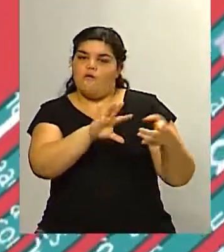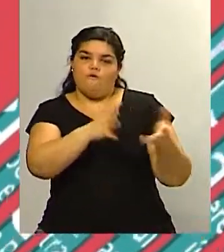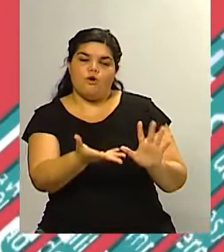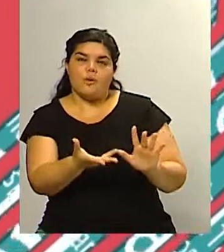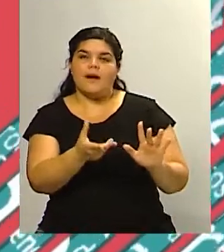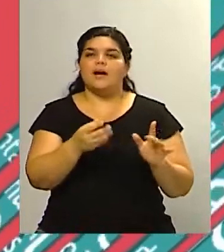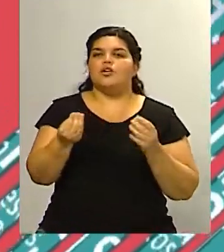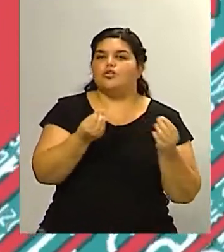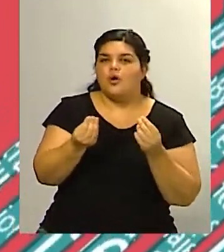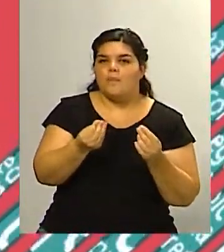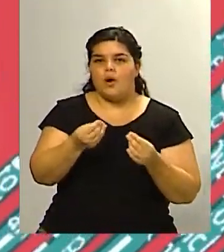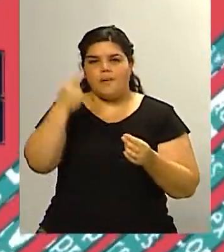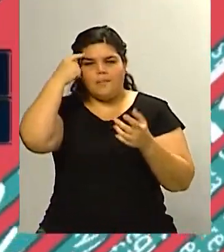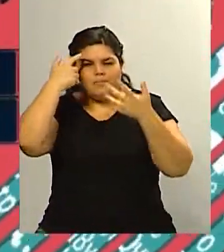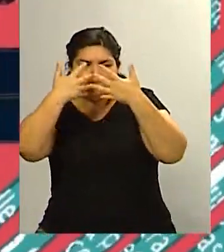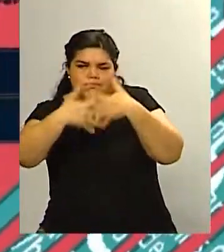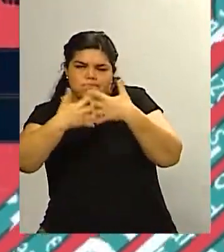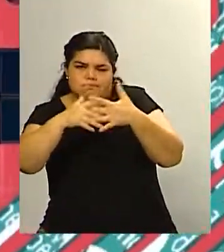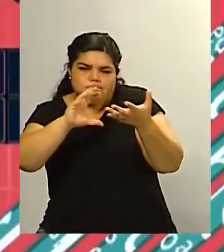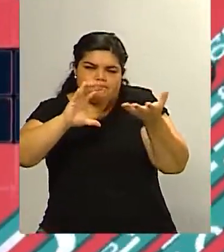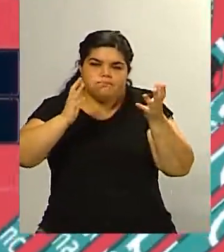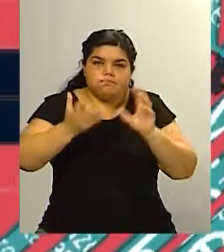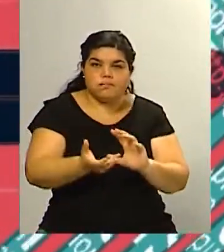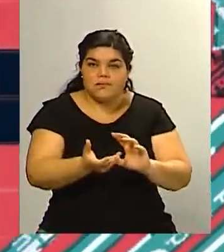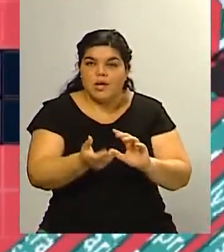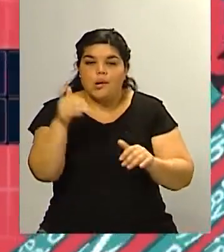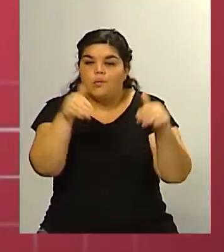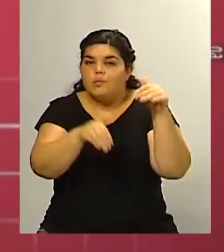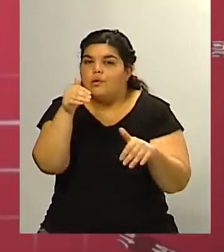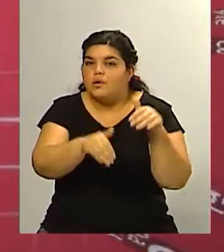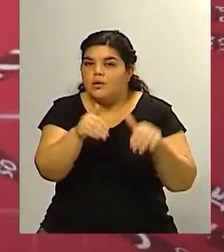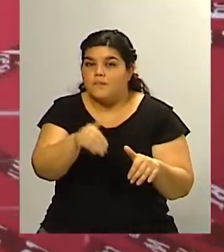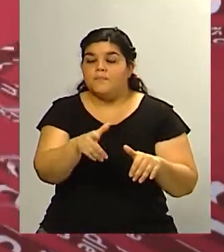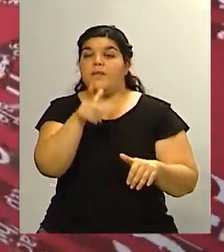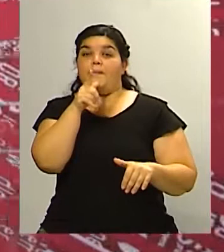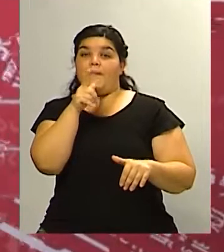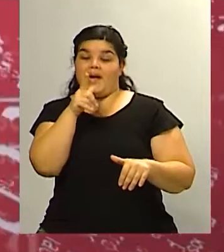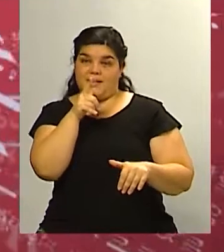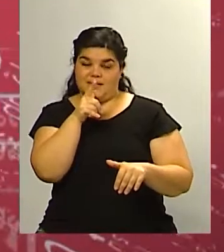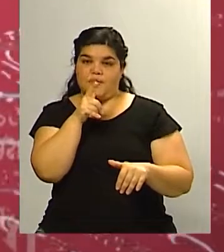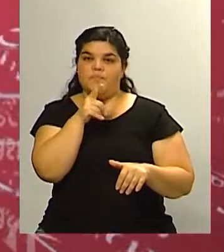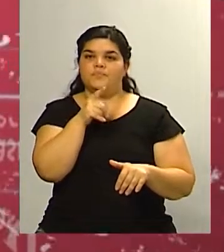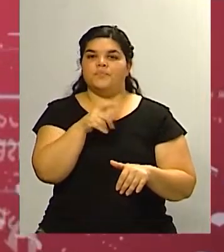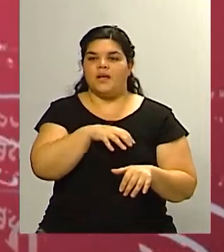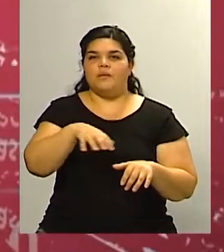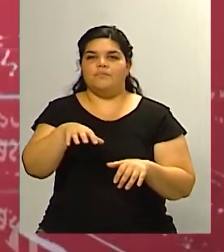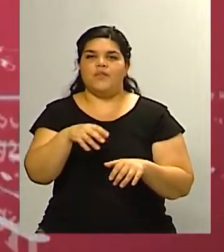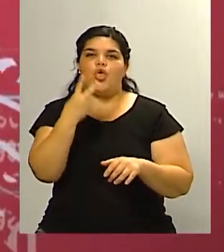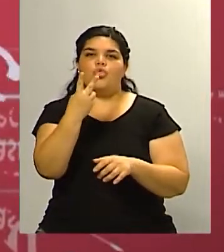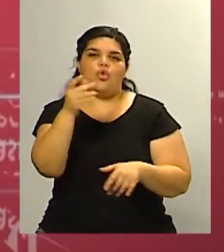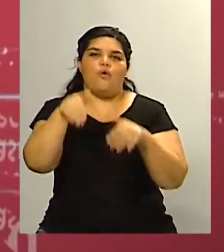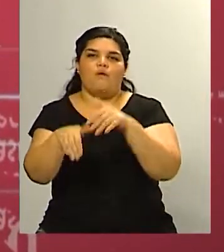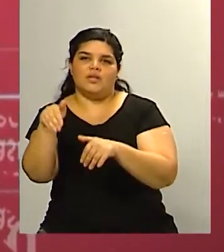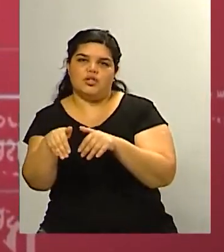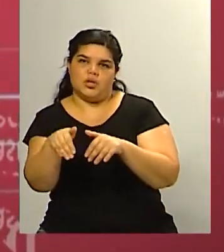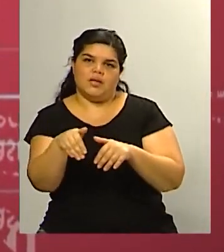estrategias que entiendo que si se desdoblan las elecciones que es una de las posibilidades que se han ido hablando